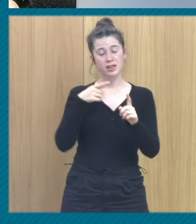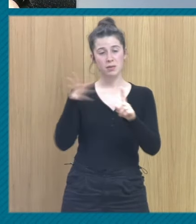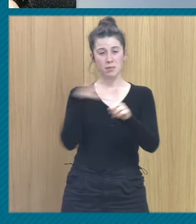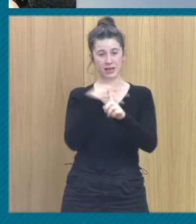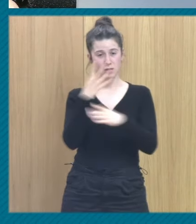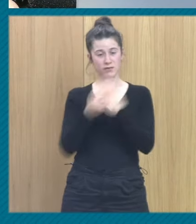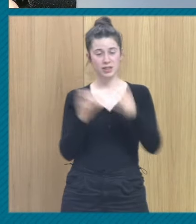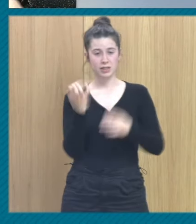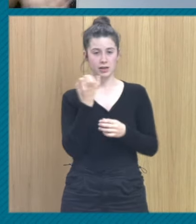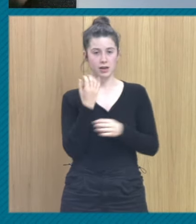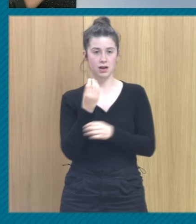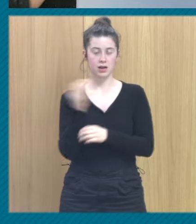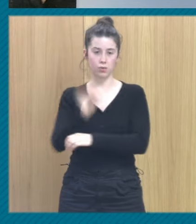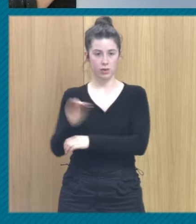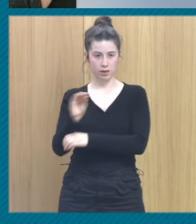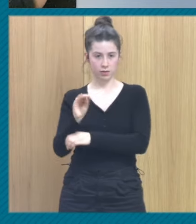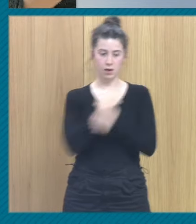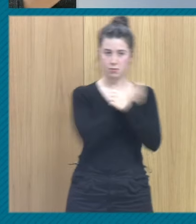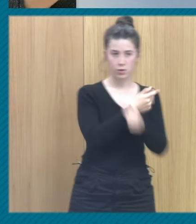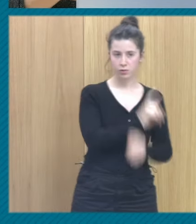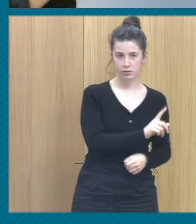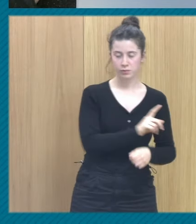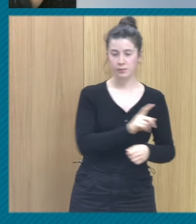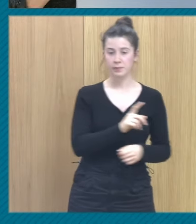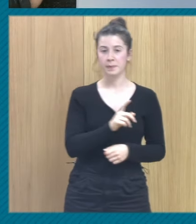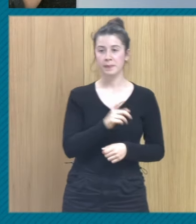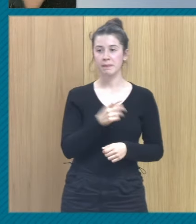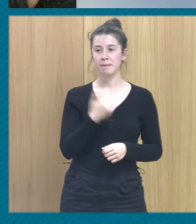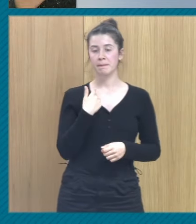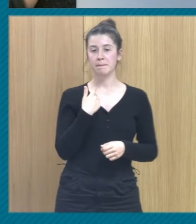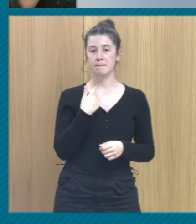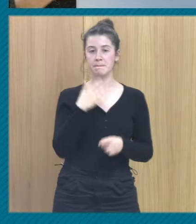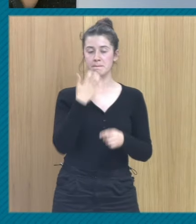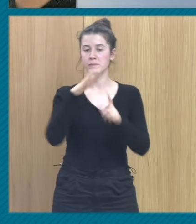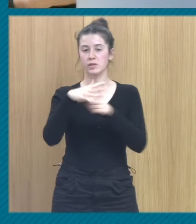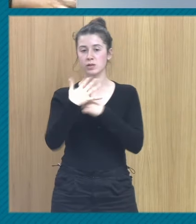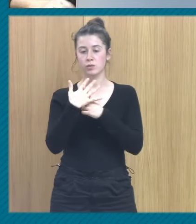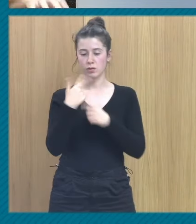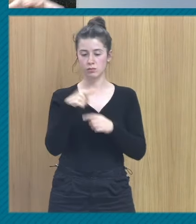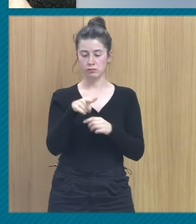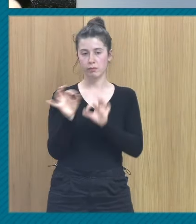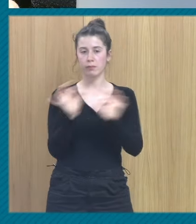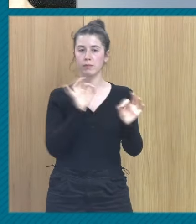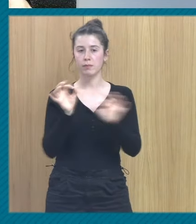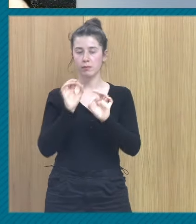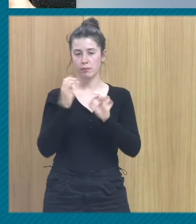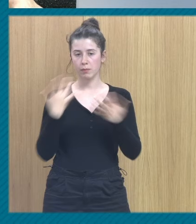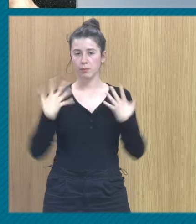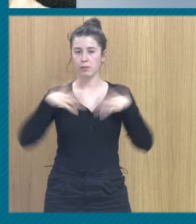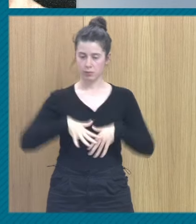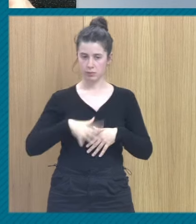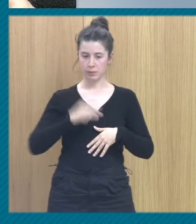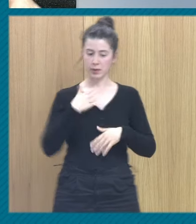Y yo no necesito cuestionar el amor, ya lo hará la persona cuando pueda y cuando sea capaz de hacerlo. Pero yo lo que voy a cuestionar es el